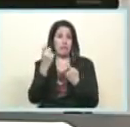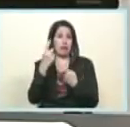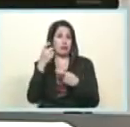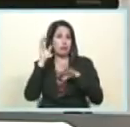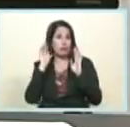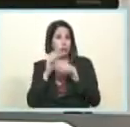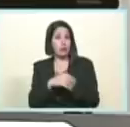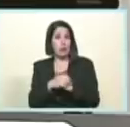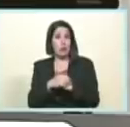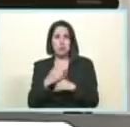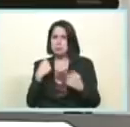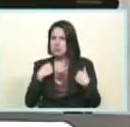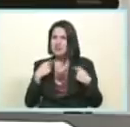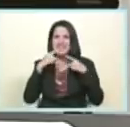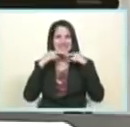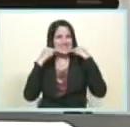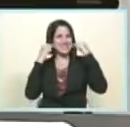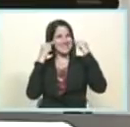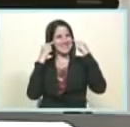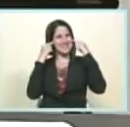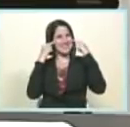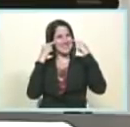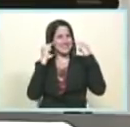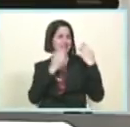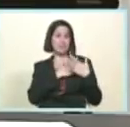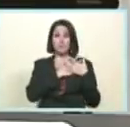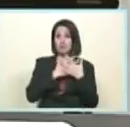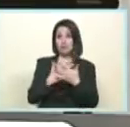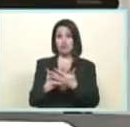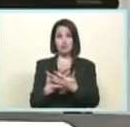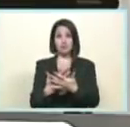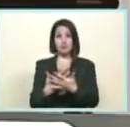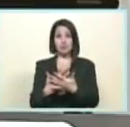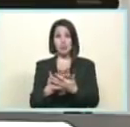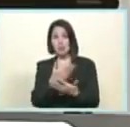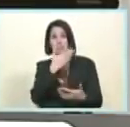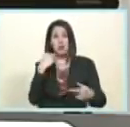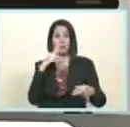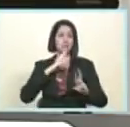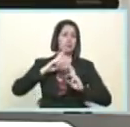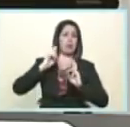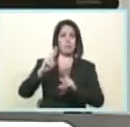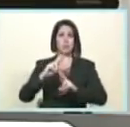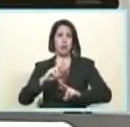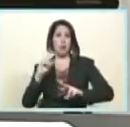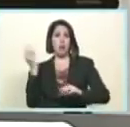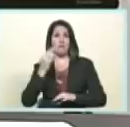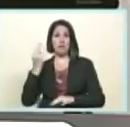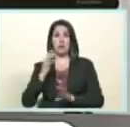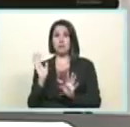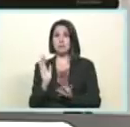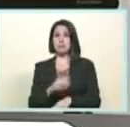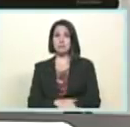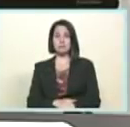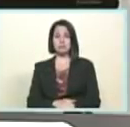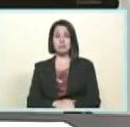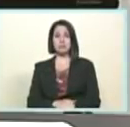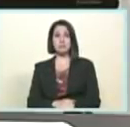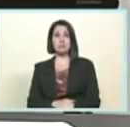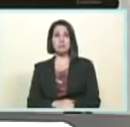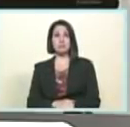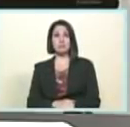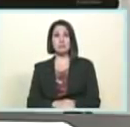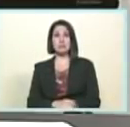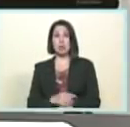en el interrogatorio con cables eléctricos llevaba un poco de video yo hubiera sabido eso él tenía un